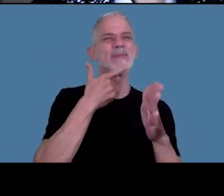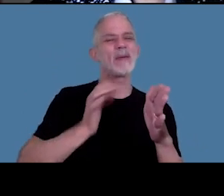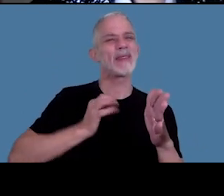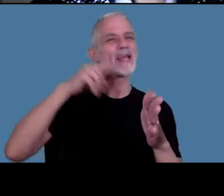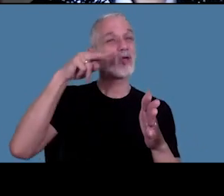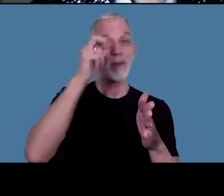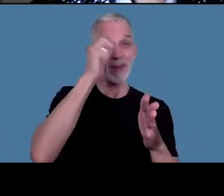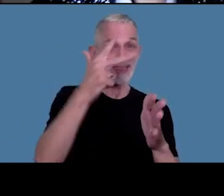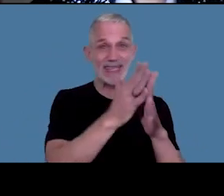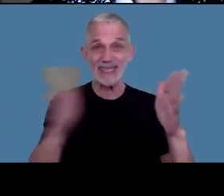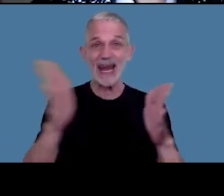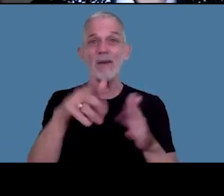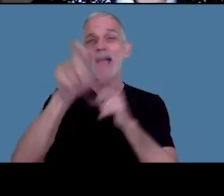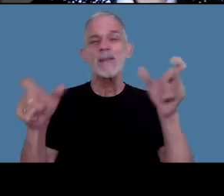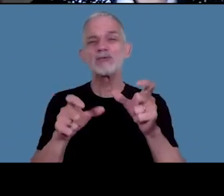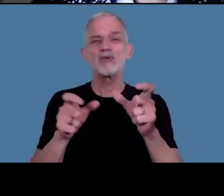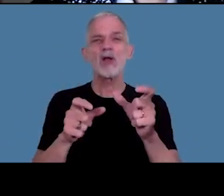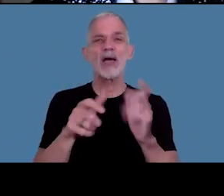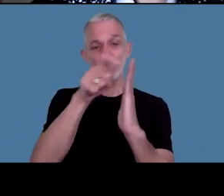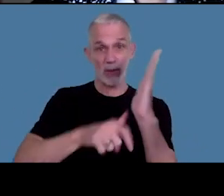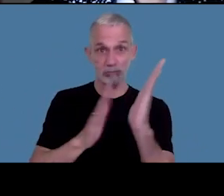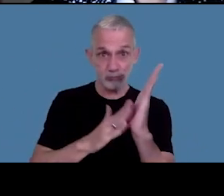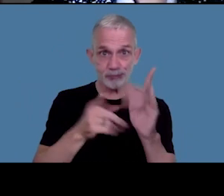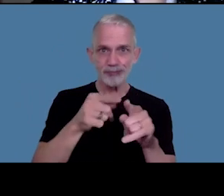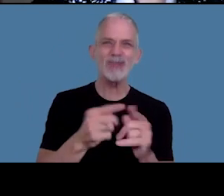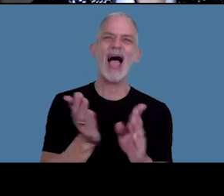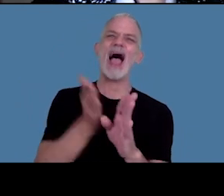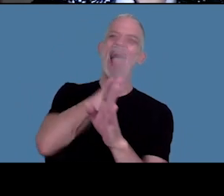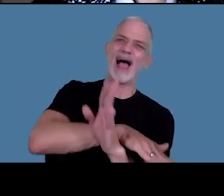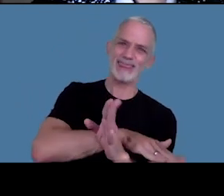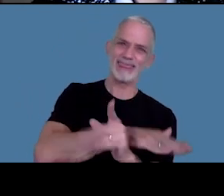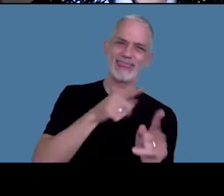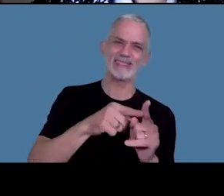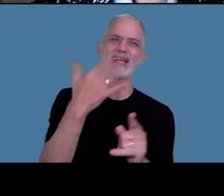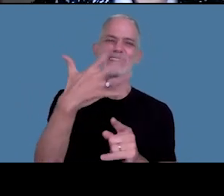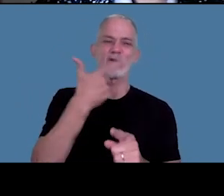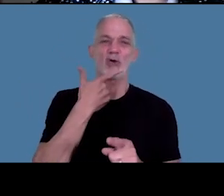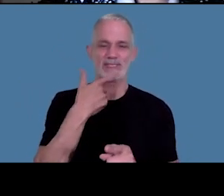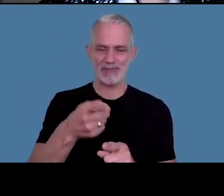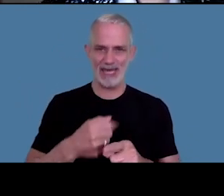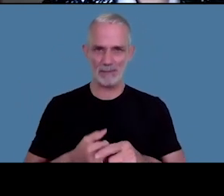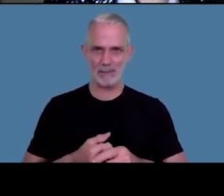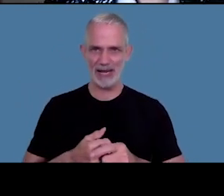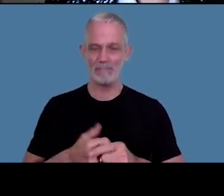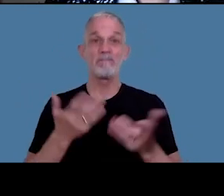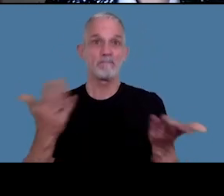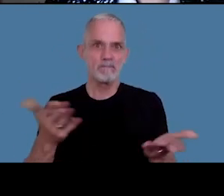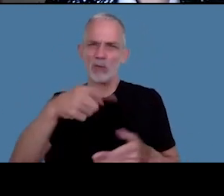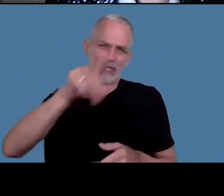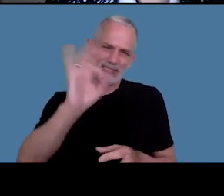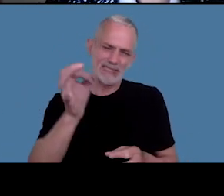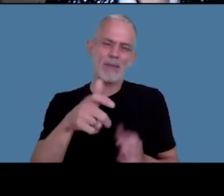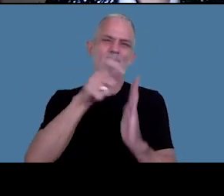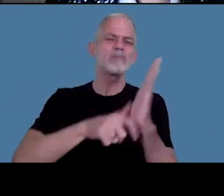para quienes se hayan adherido a dicho régimen con anterioridad al 5 de septiembre si ustedes saben que este